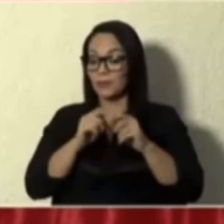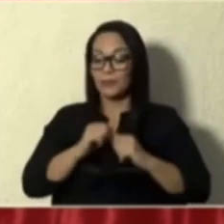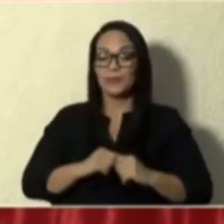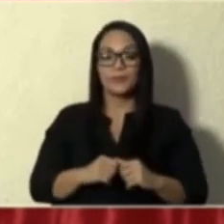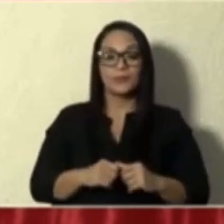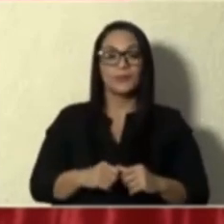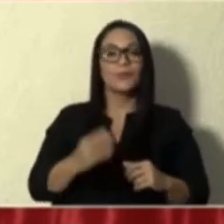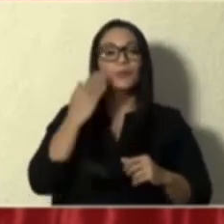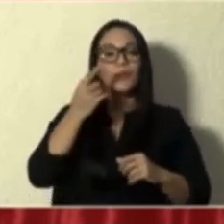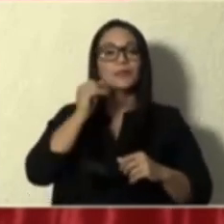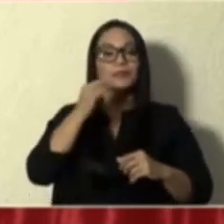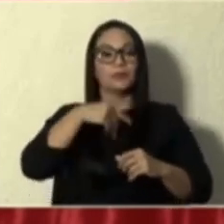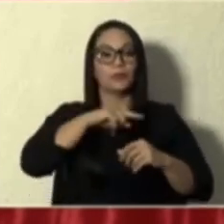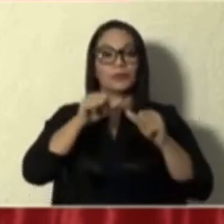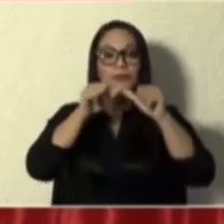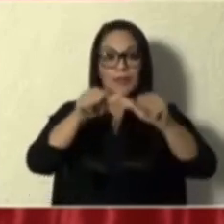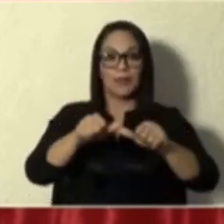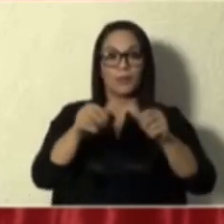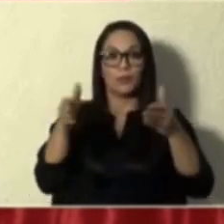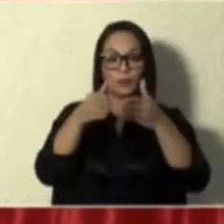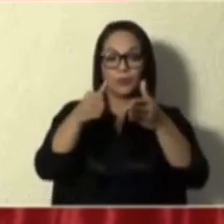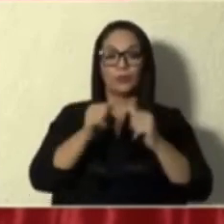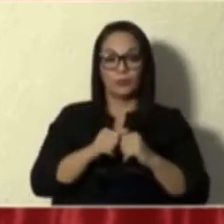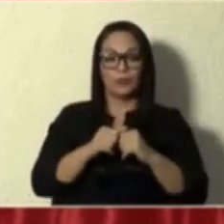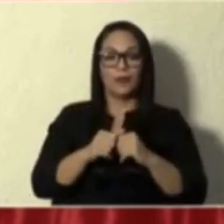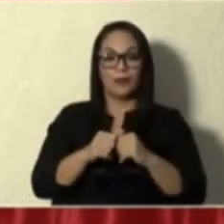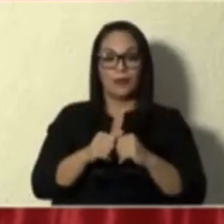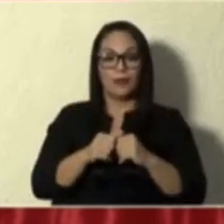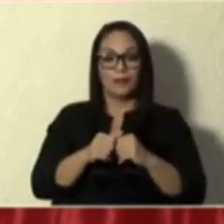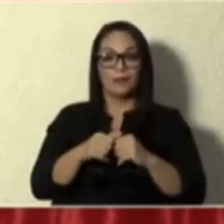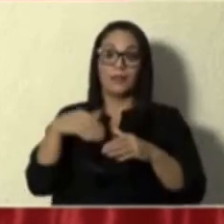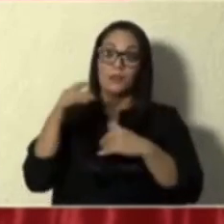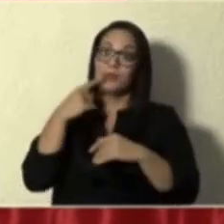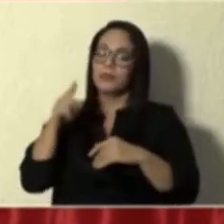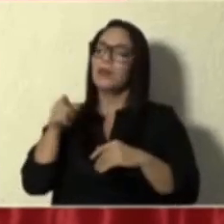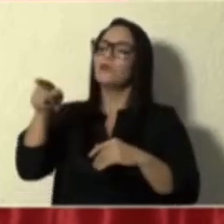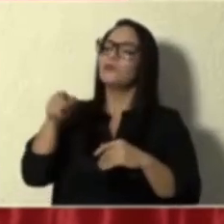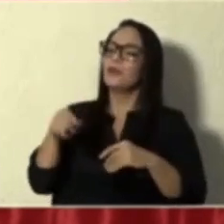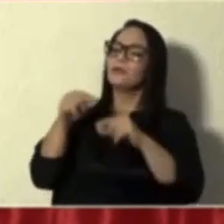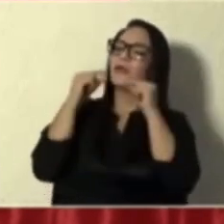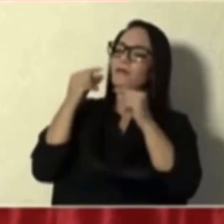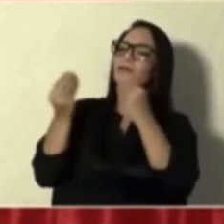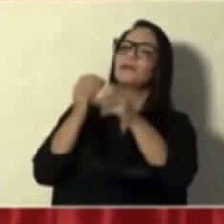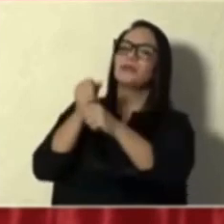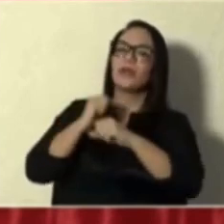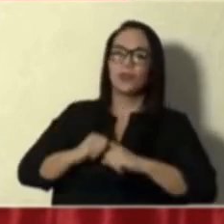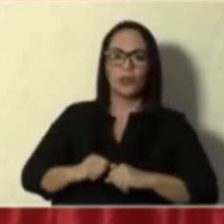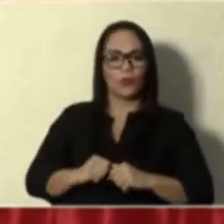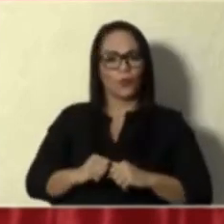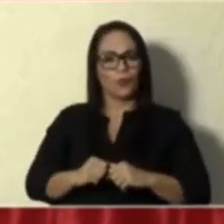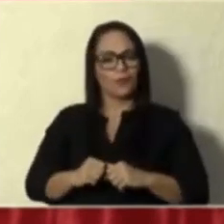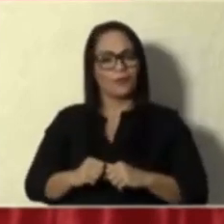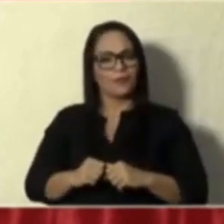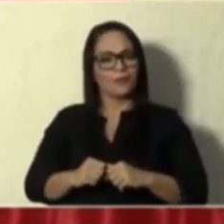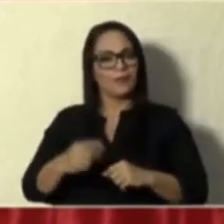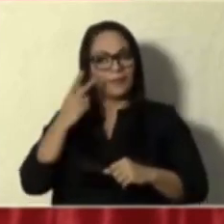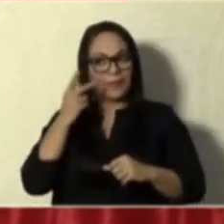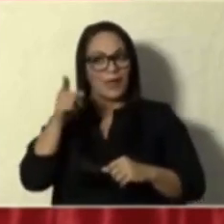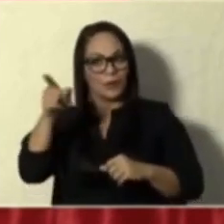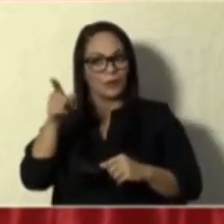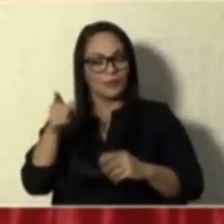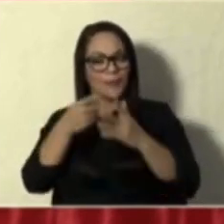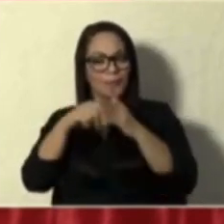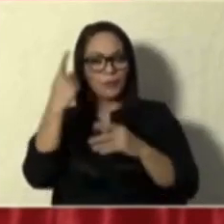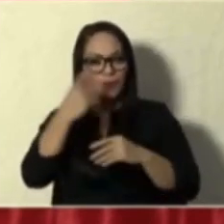porque si seguimos con la ruta que está, gente como usted va a decir, Díaz Chávez, ¿qué está haciendo? Vea cómo empezó usted la pregunta, amigo.